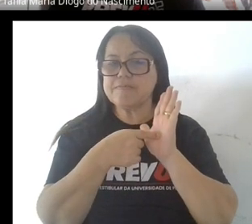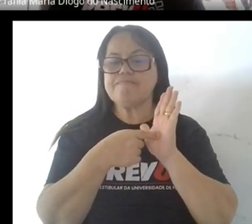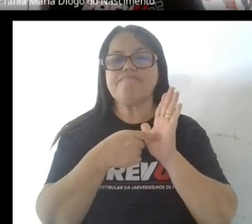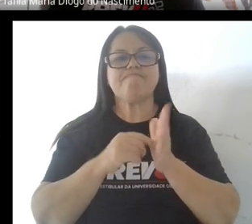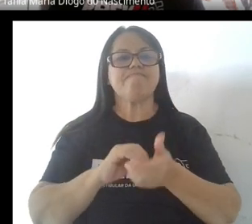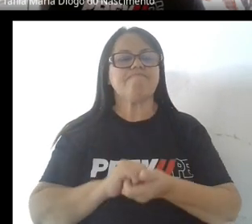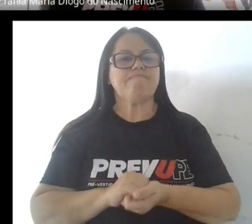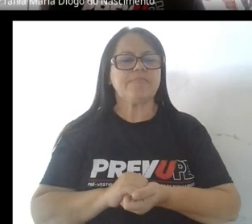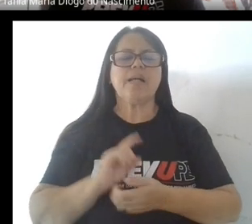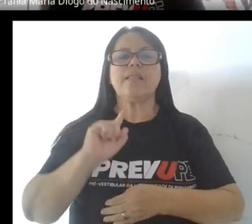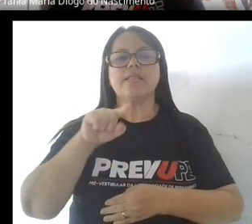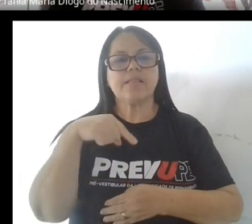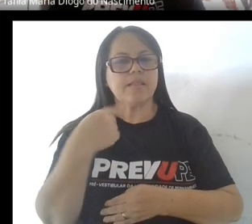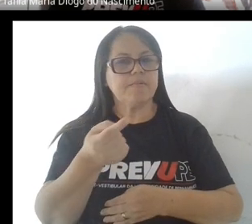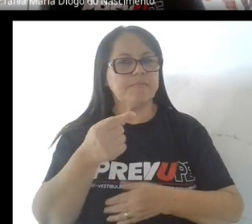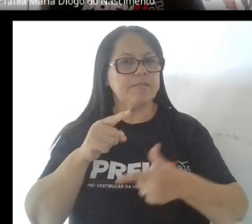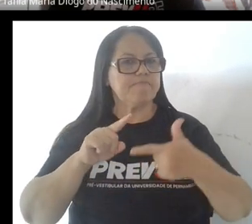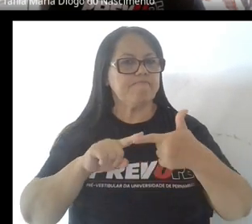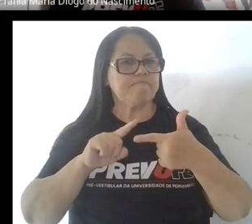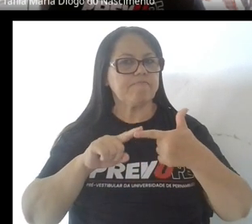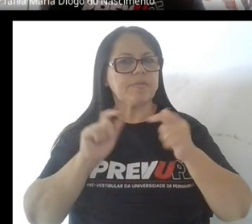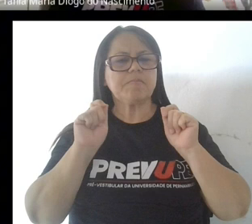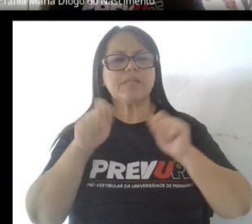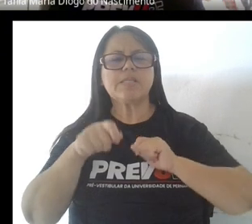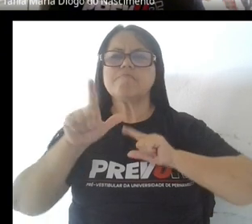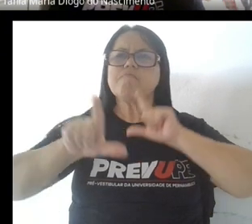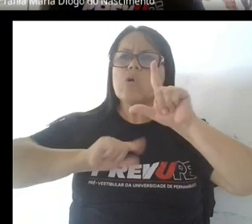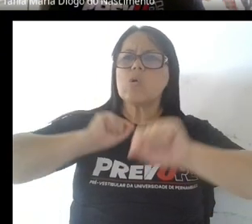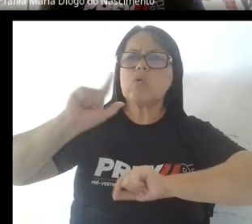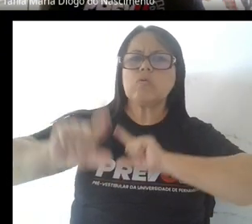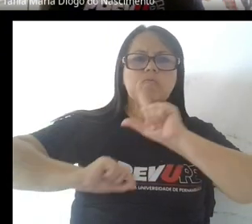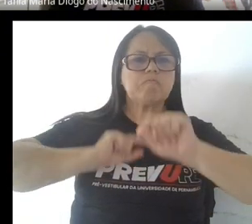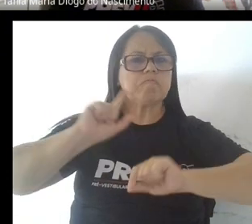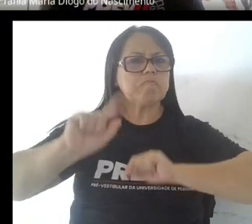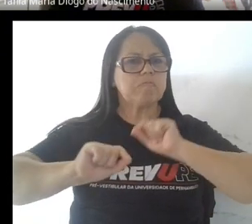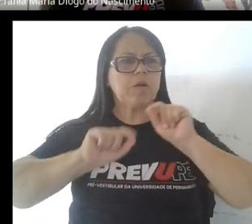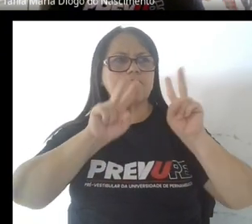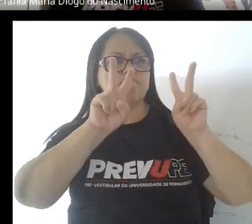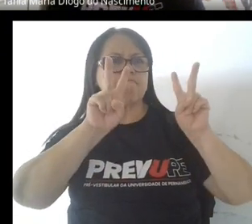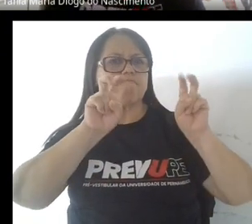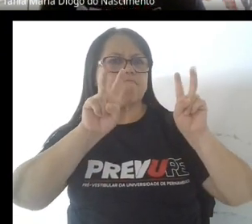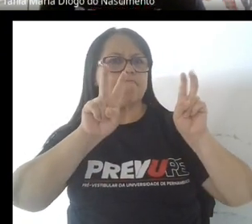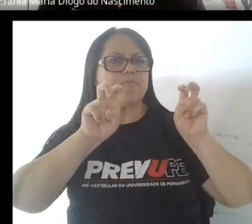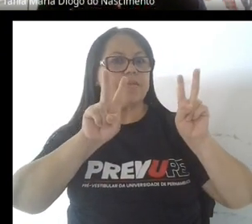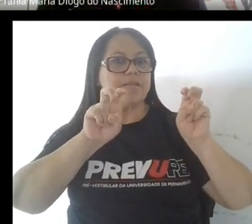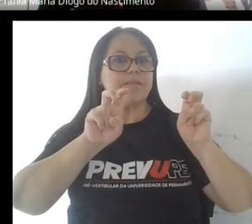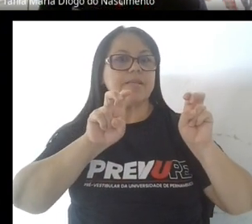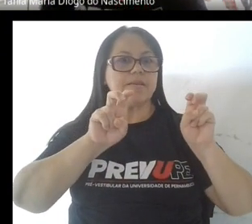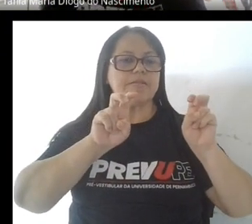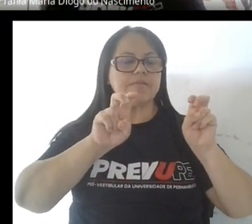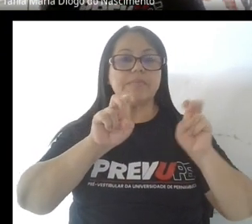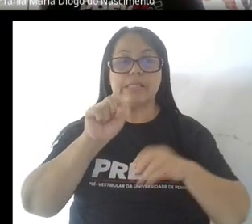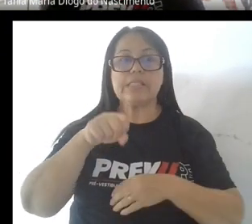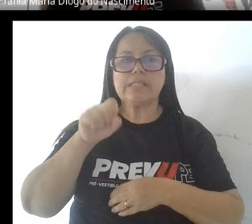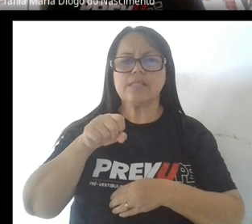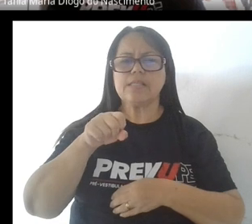presente. Después podéis elegir a los temas que más, ¿no? Elija